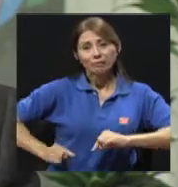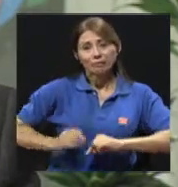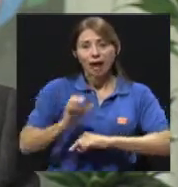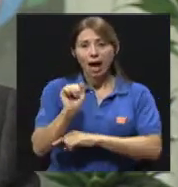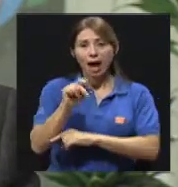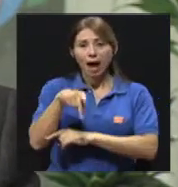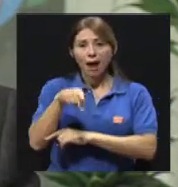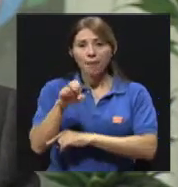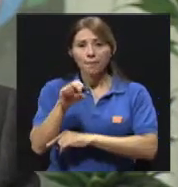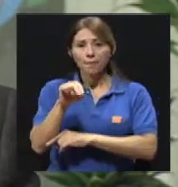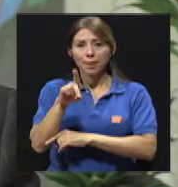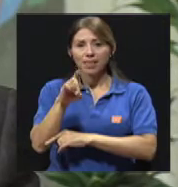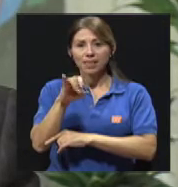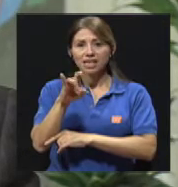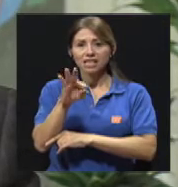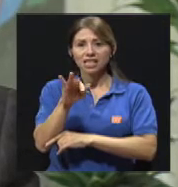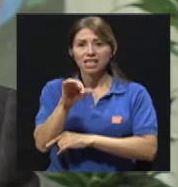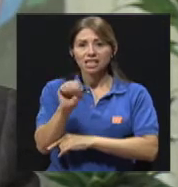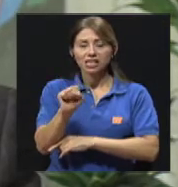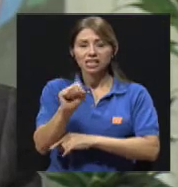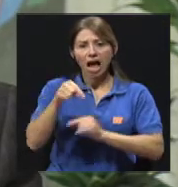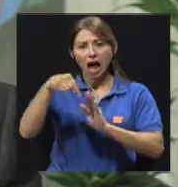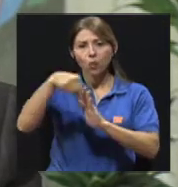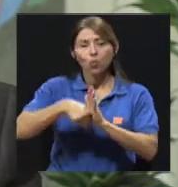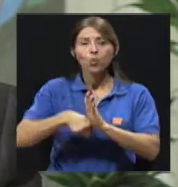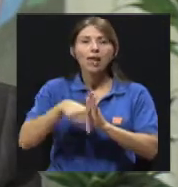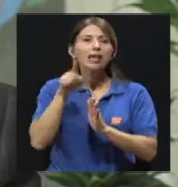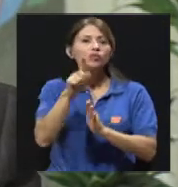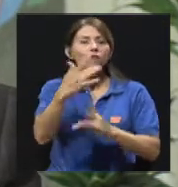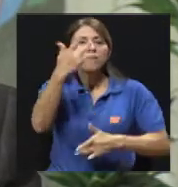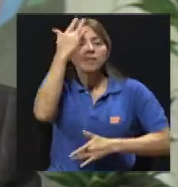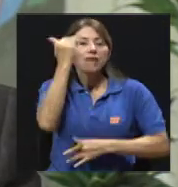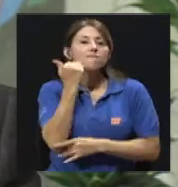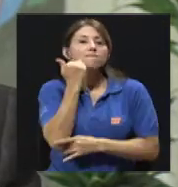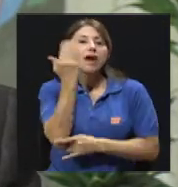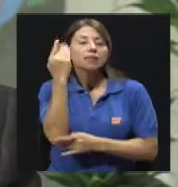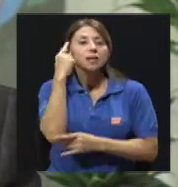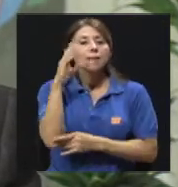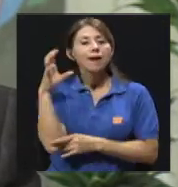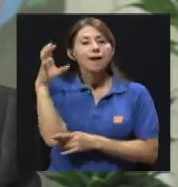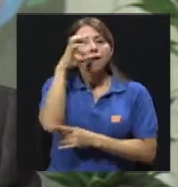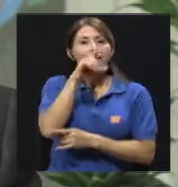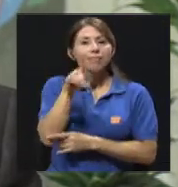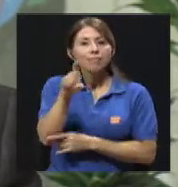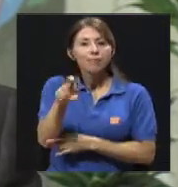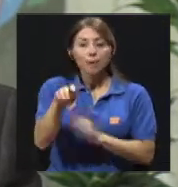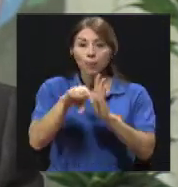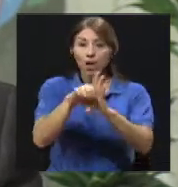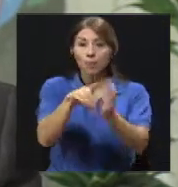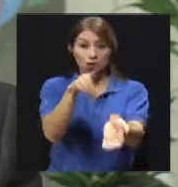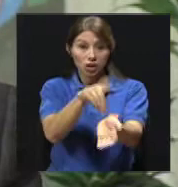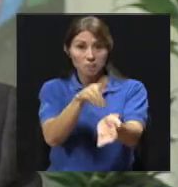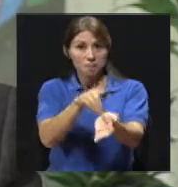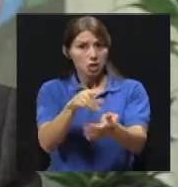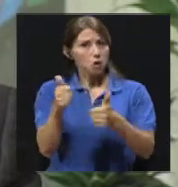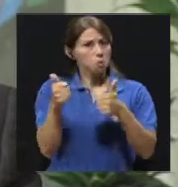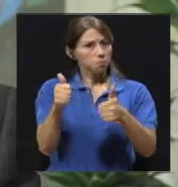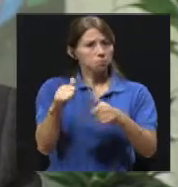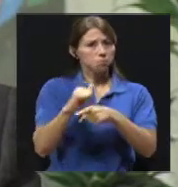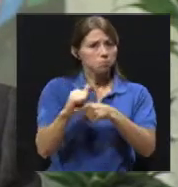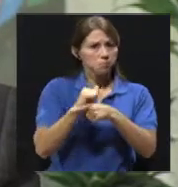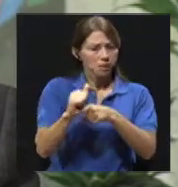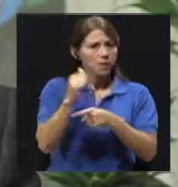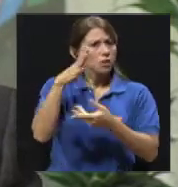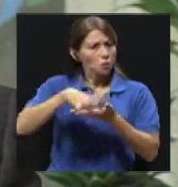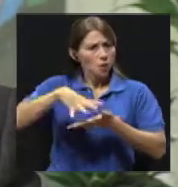fácil de diagnosticar. Podríamos llamar que si el médico está entrenado, tiene un buen entrenamiento, tiene buena experiencia,